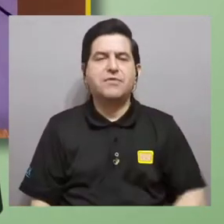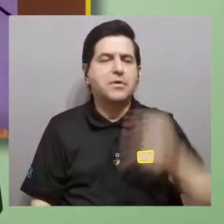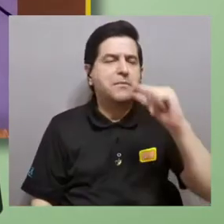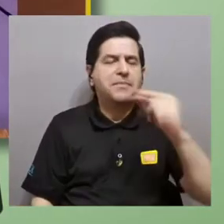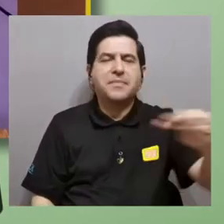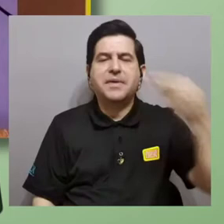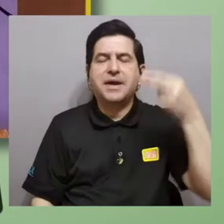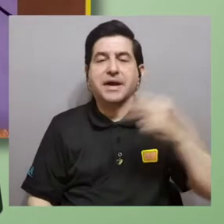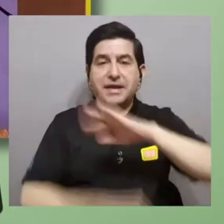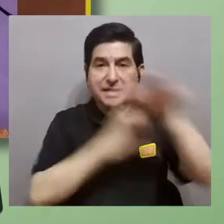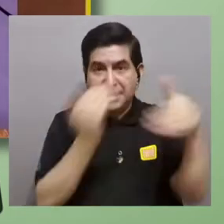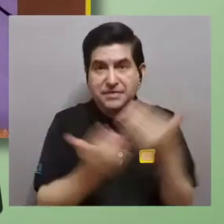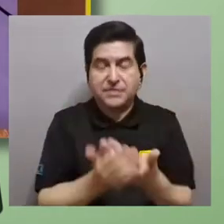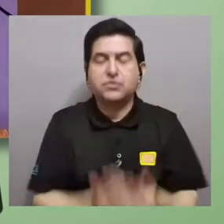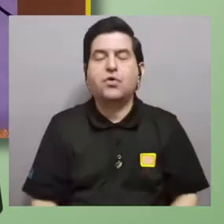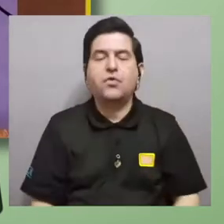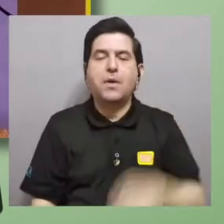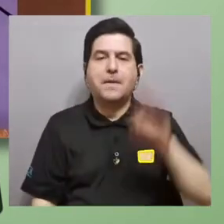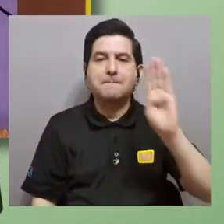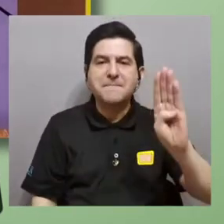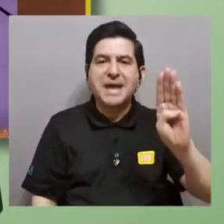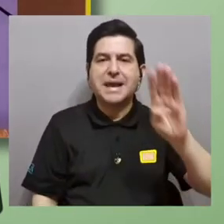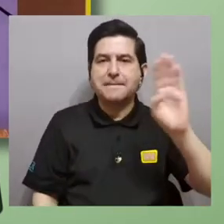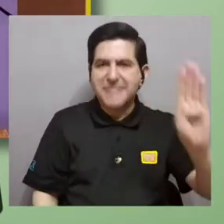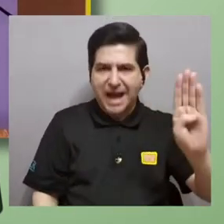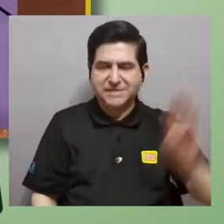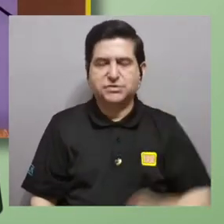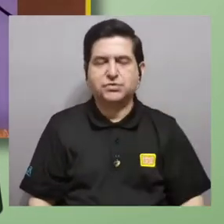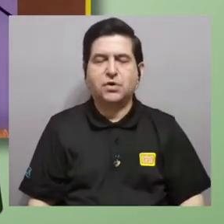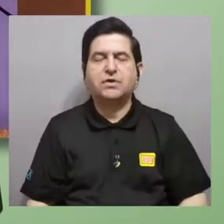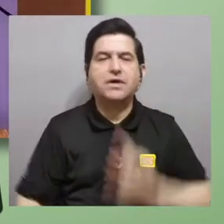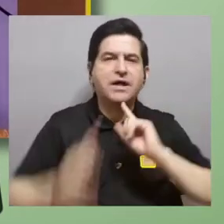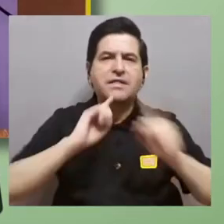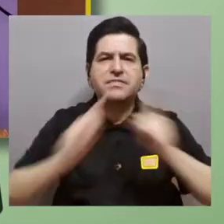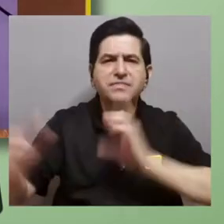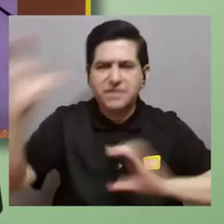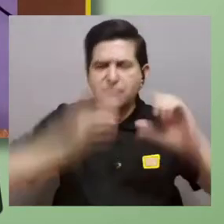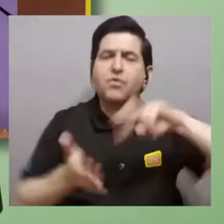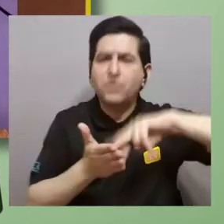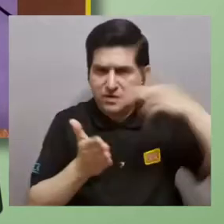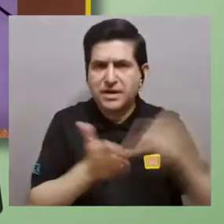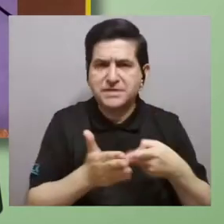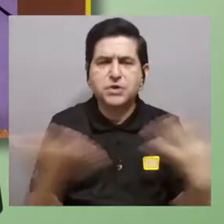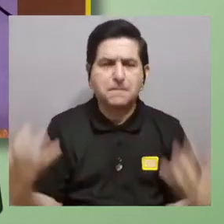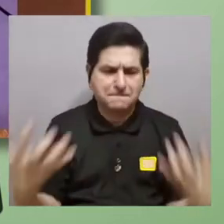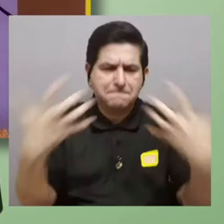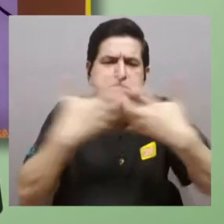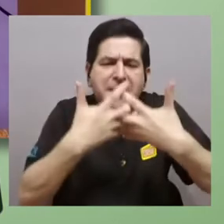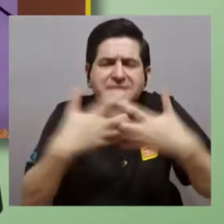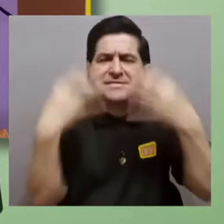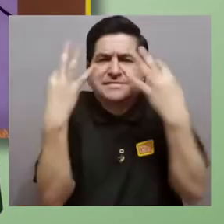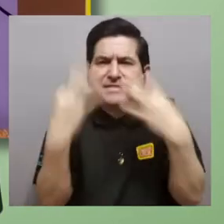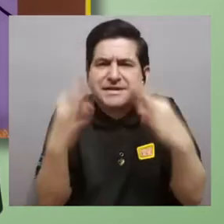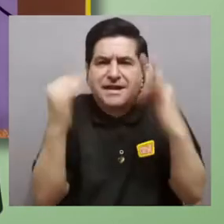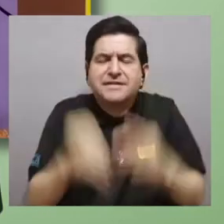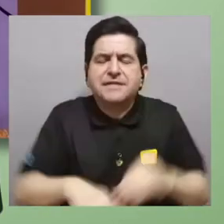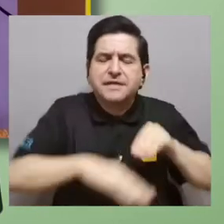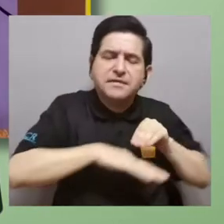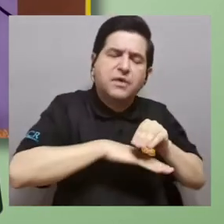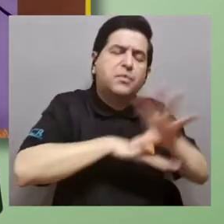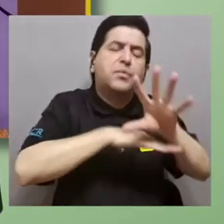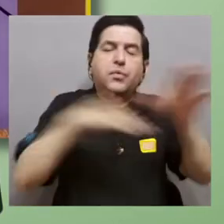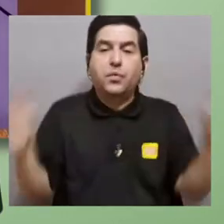Una Breve Historia de Casi Todo, de Bill Bryson. La divulgación científica es esto, una mezcla que pretende